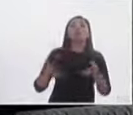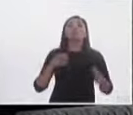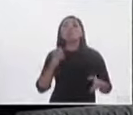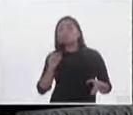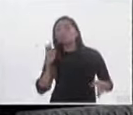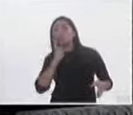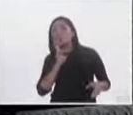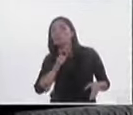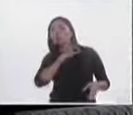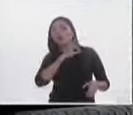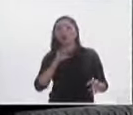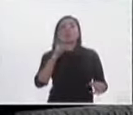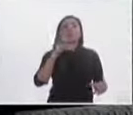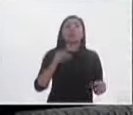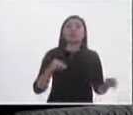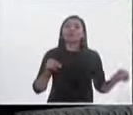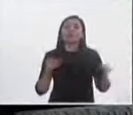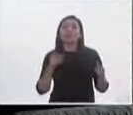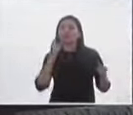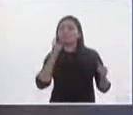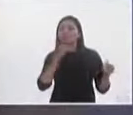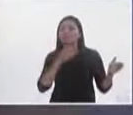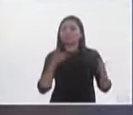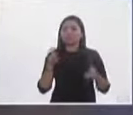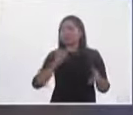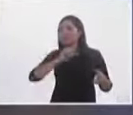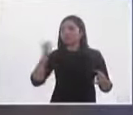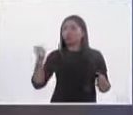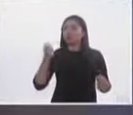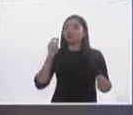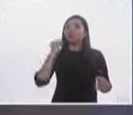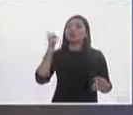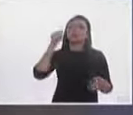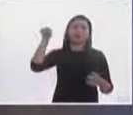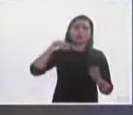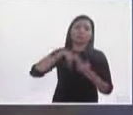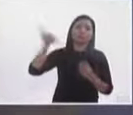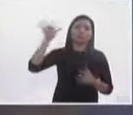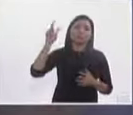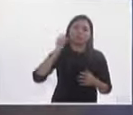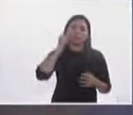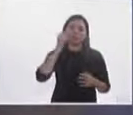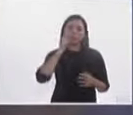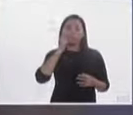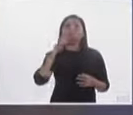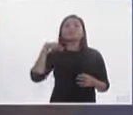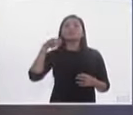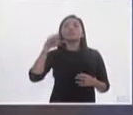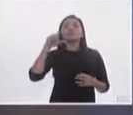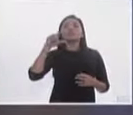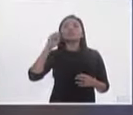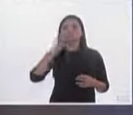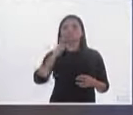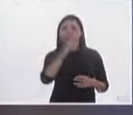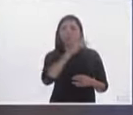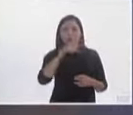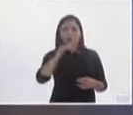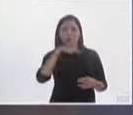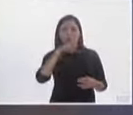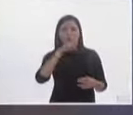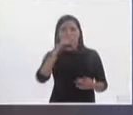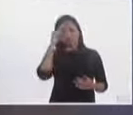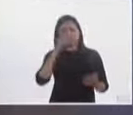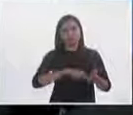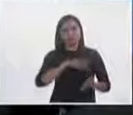puede o no puede acoplarse sigue Nelson Acosta de Tlajumulco de Zúñiga dice considero que un ciudadano como Kumamoto puede